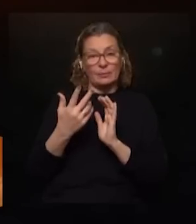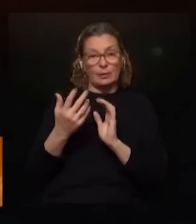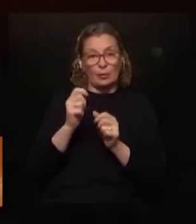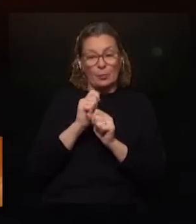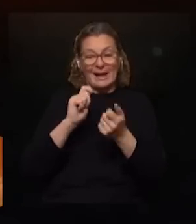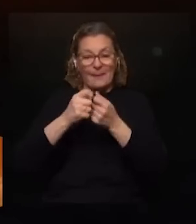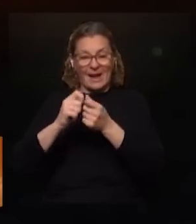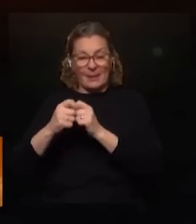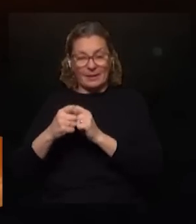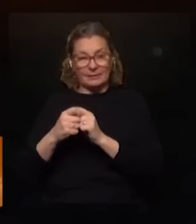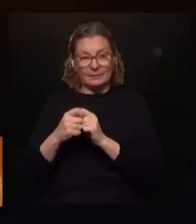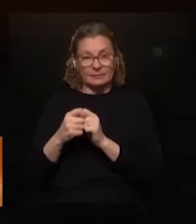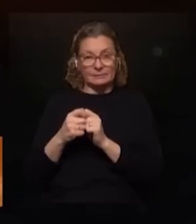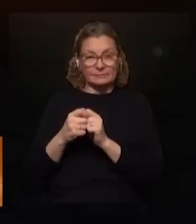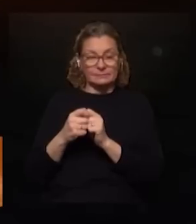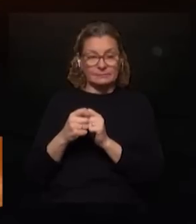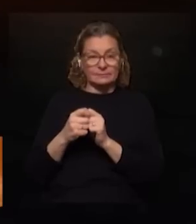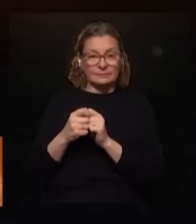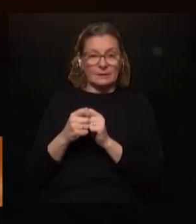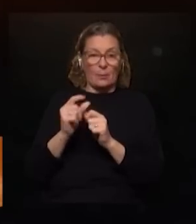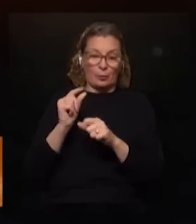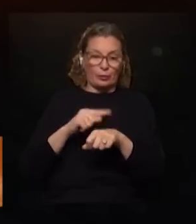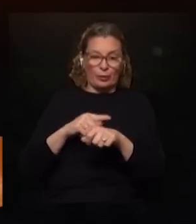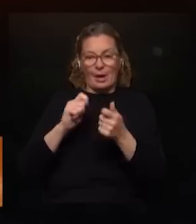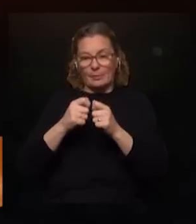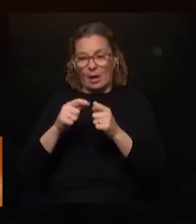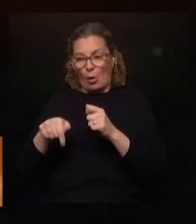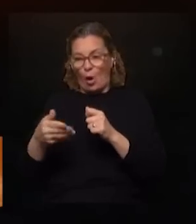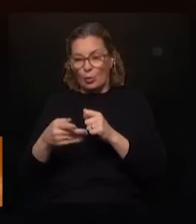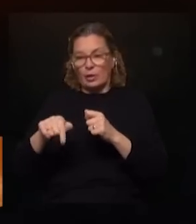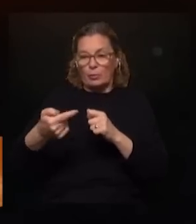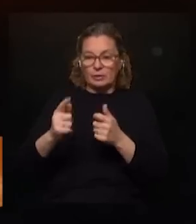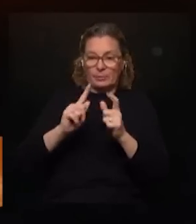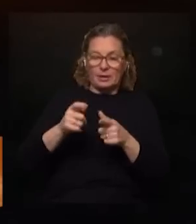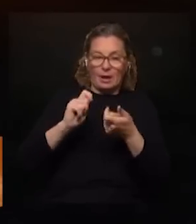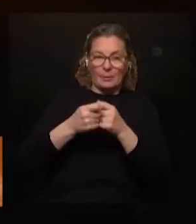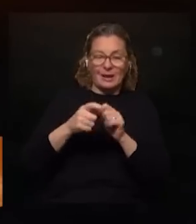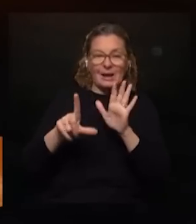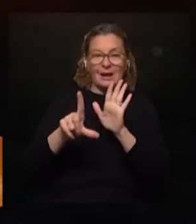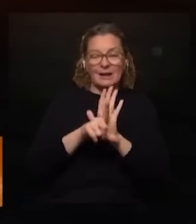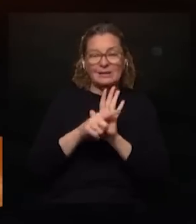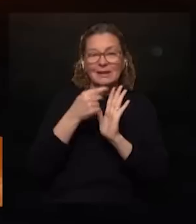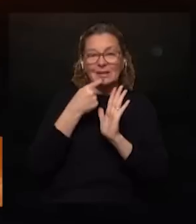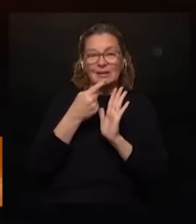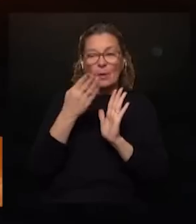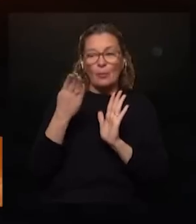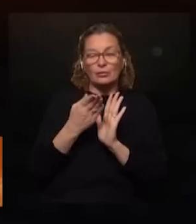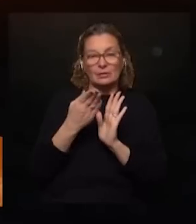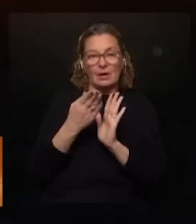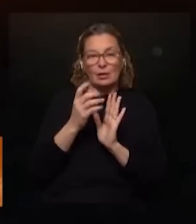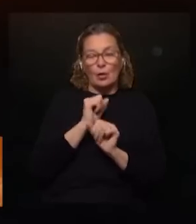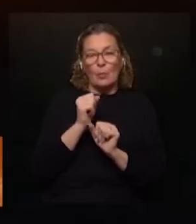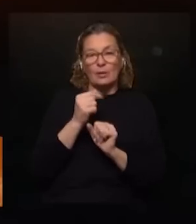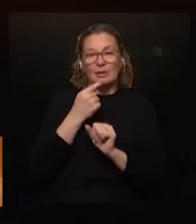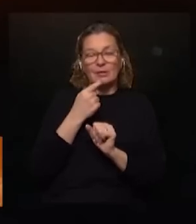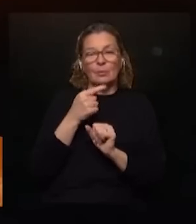estar cambiando a cada rato y además que la ley tiene que establecer el porcentaje no puede